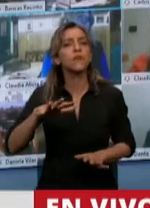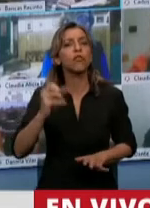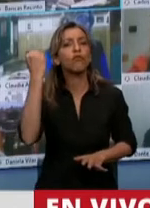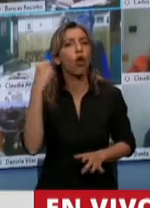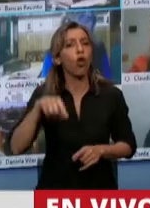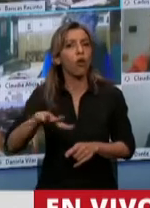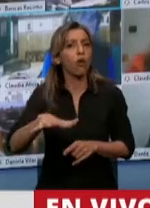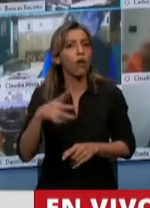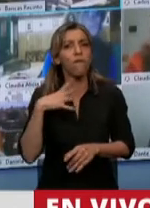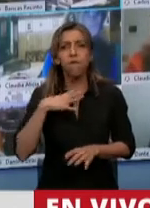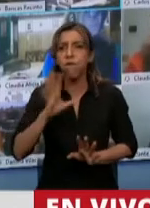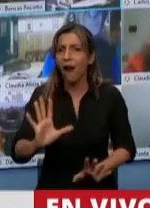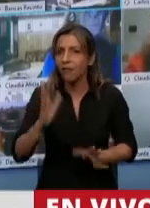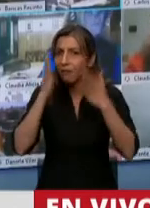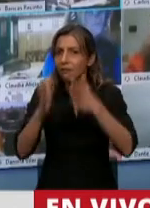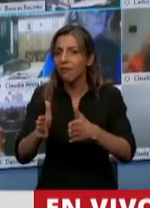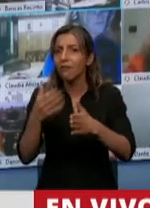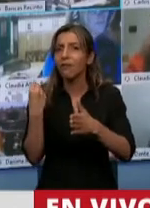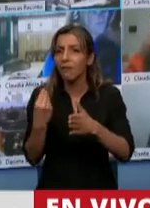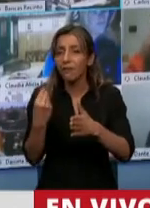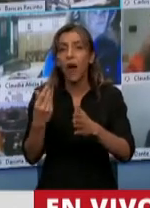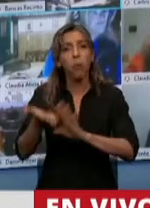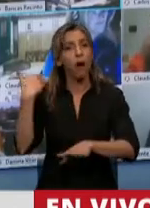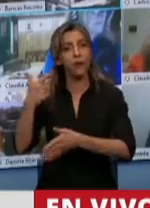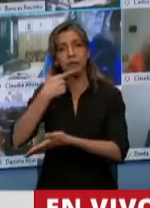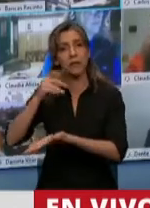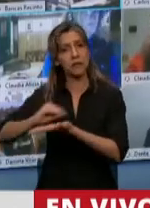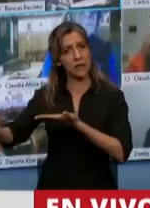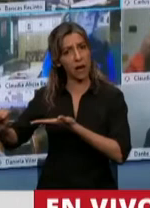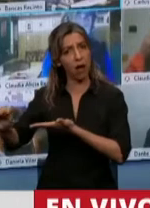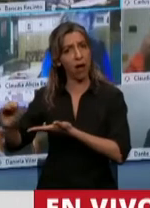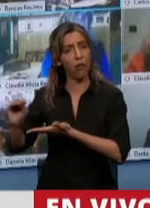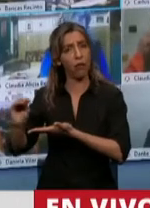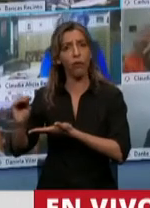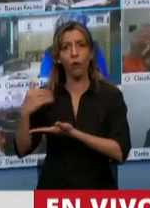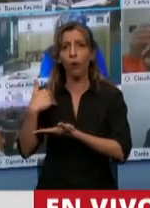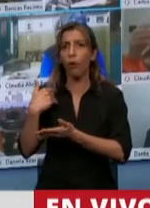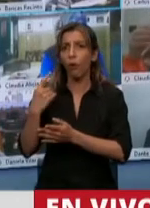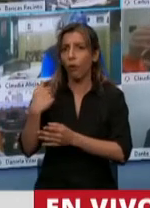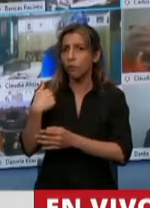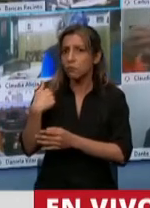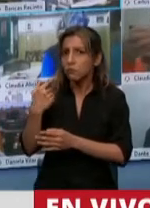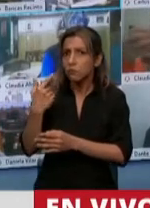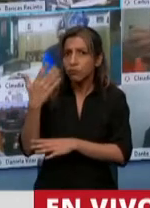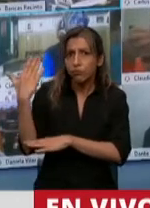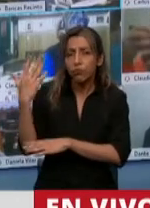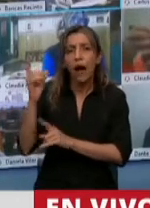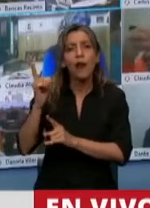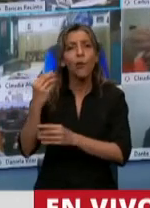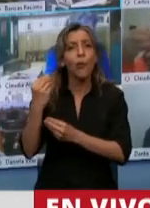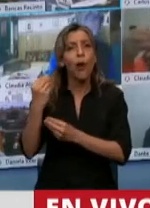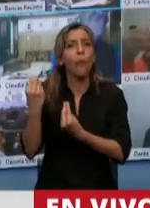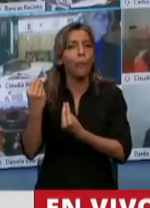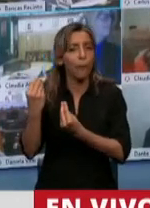que viene del Senado, en donde únicamente en el Senado se han escuchado a las cámaras de turismo. Y en esta actividad